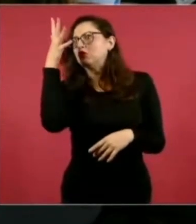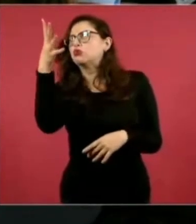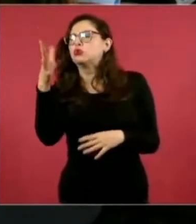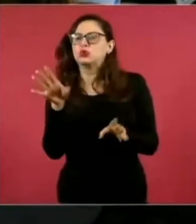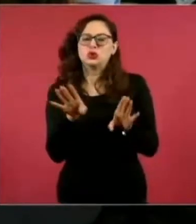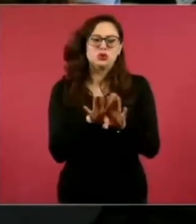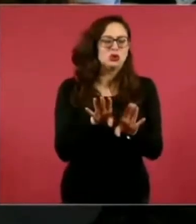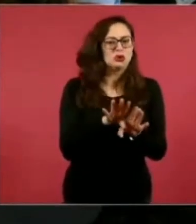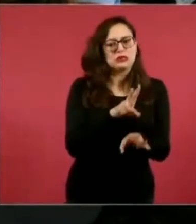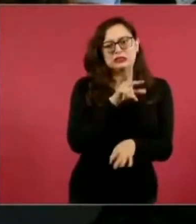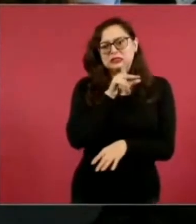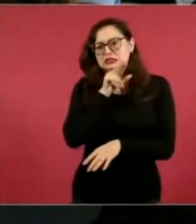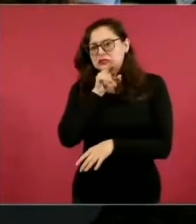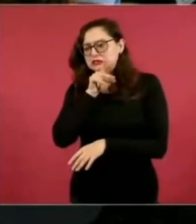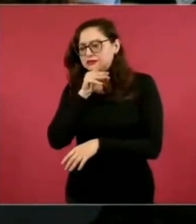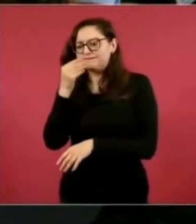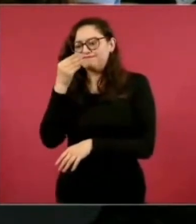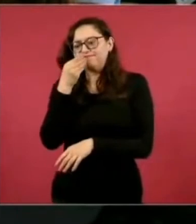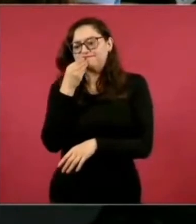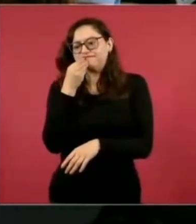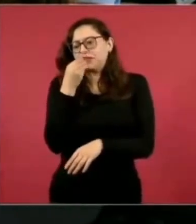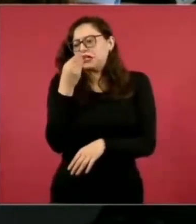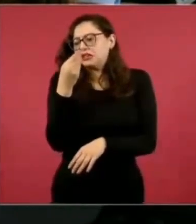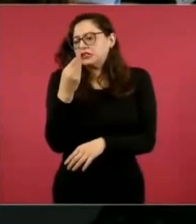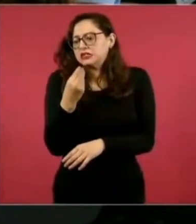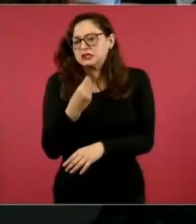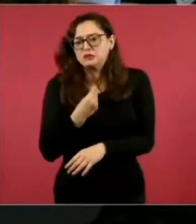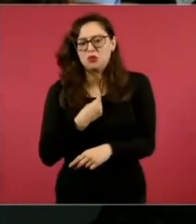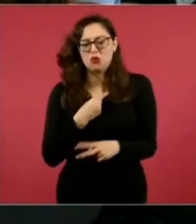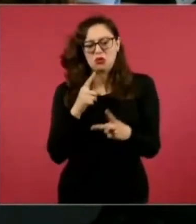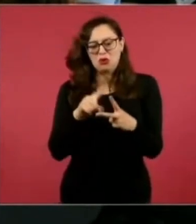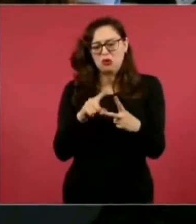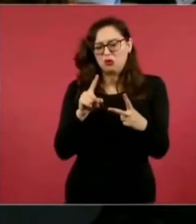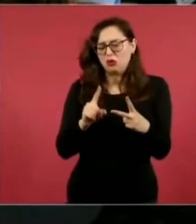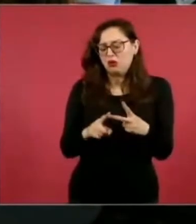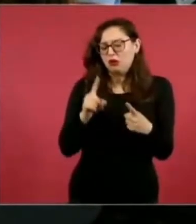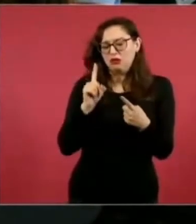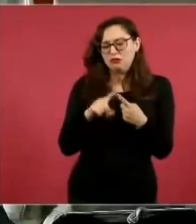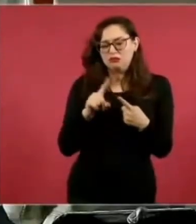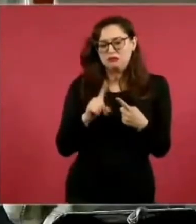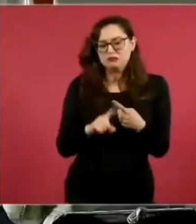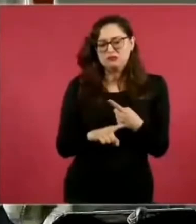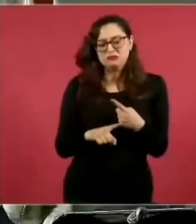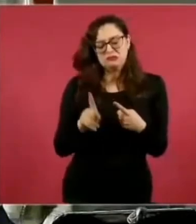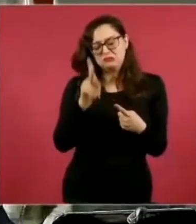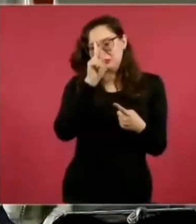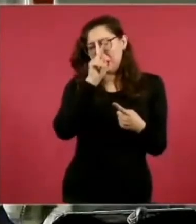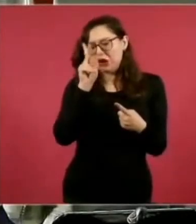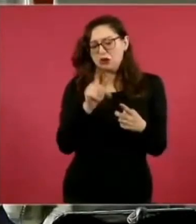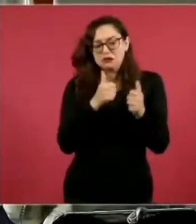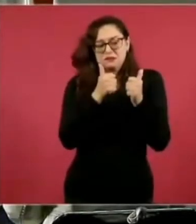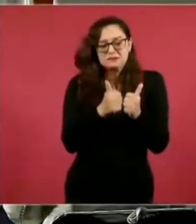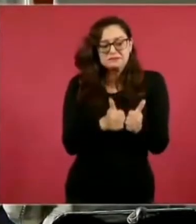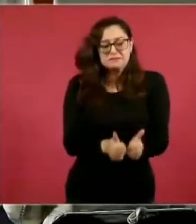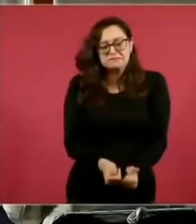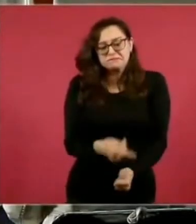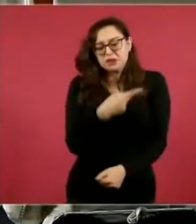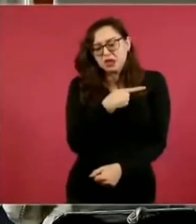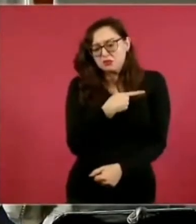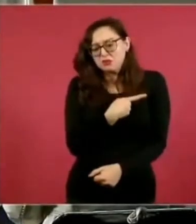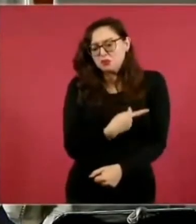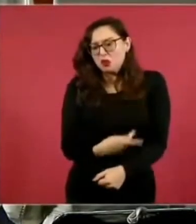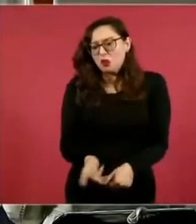sólo entre dos opciones radicales. Una, la más terrible, quedarse en el olvido y la